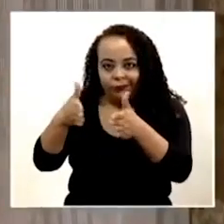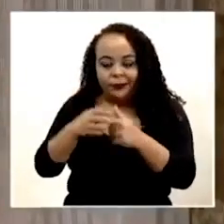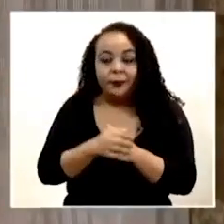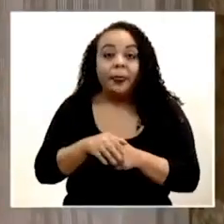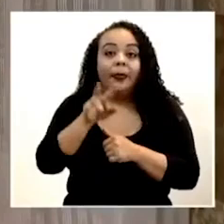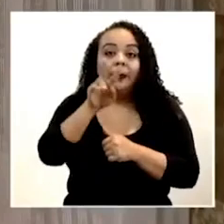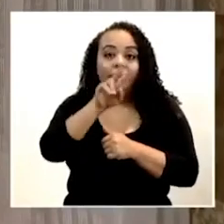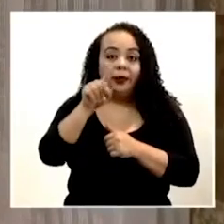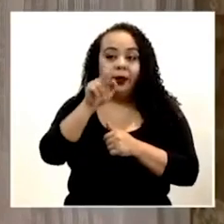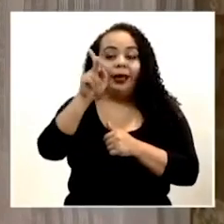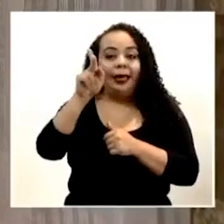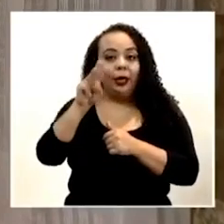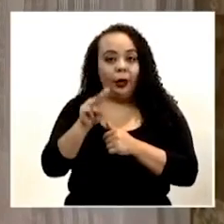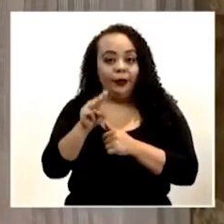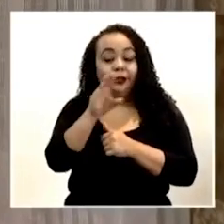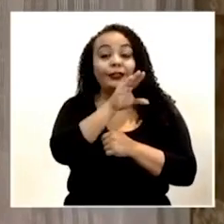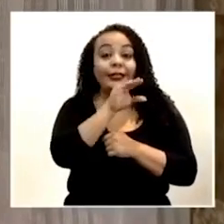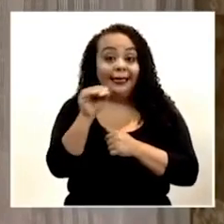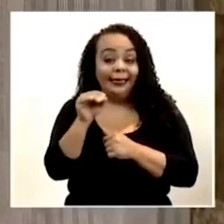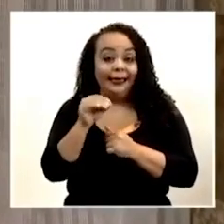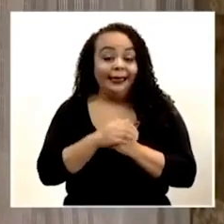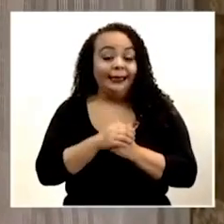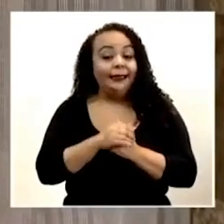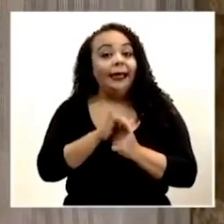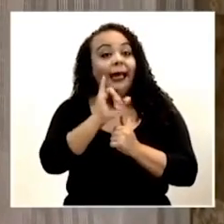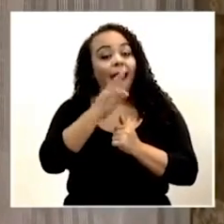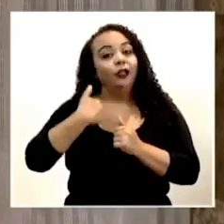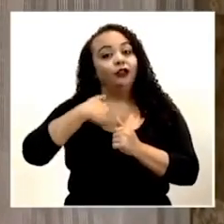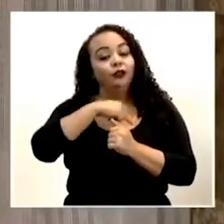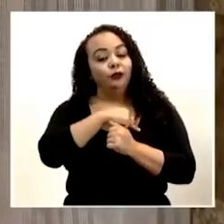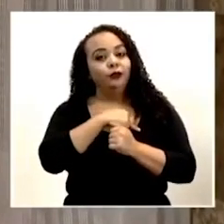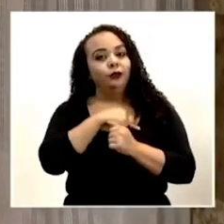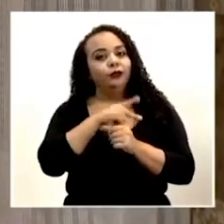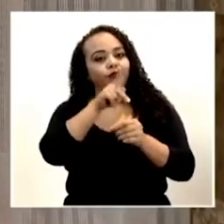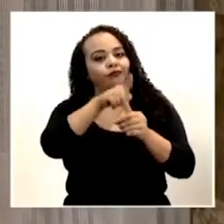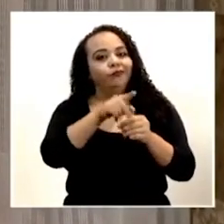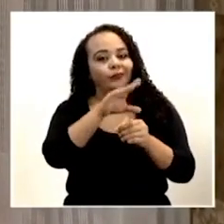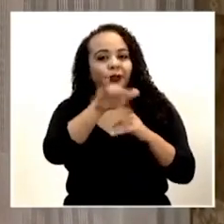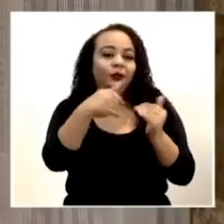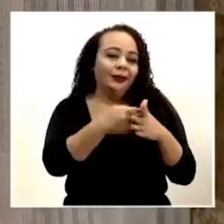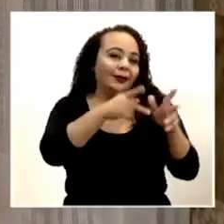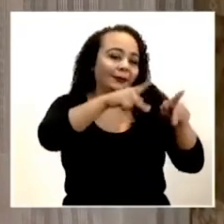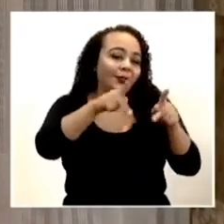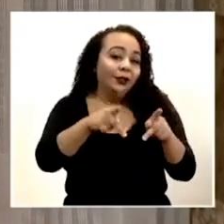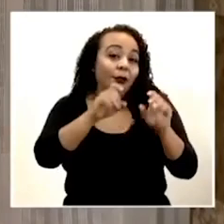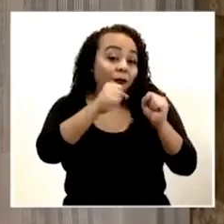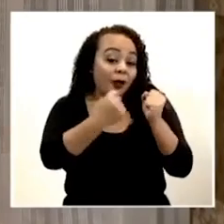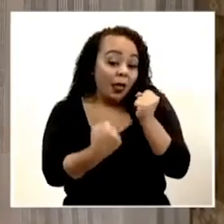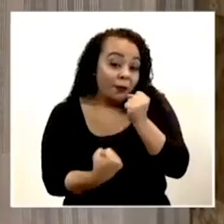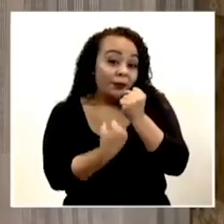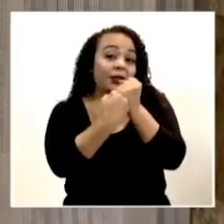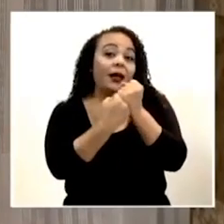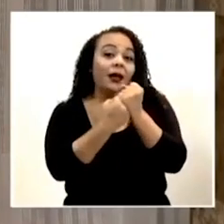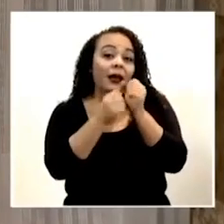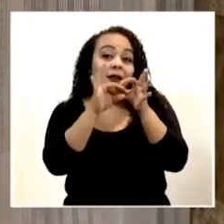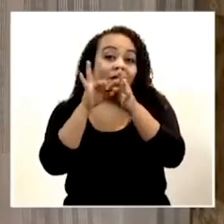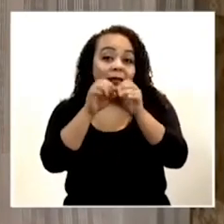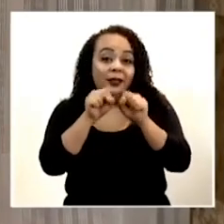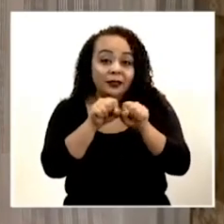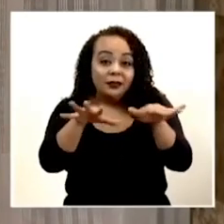veintiún kilómetros. Y, pues, eh, ahí van, vamos a estar y, y a todas las personas que, que nos puedan apoyar en redes sociales,